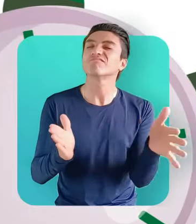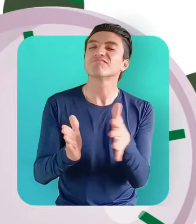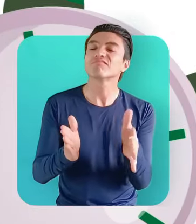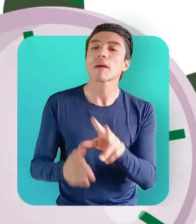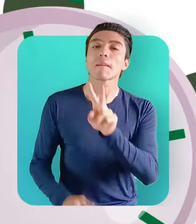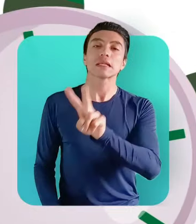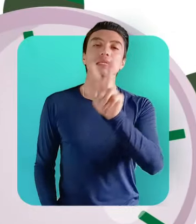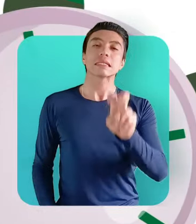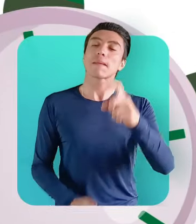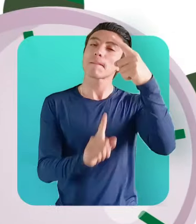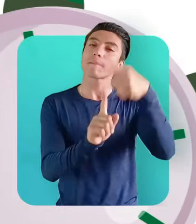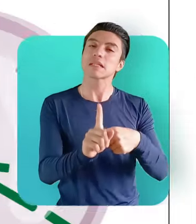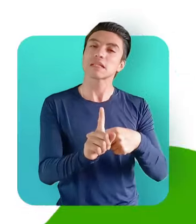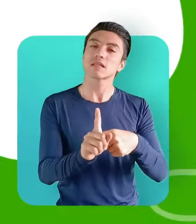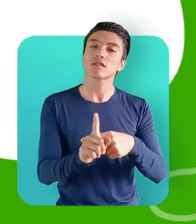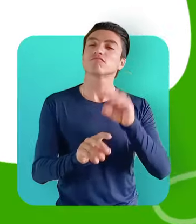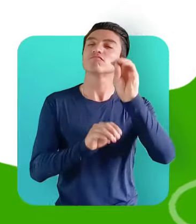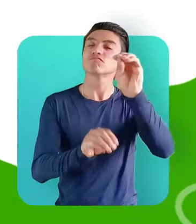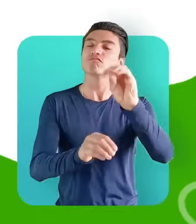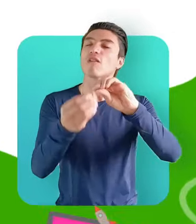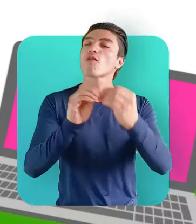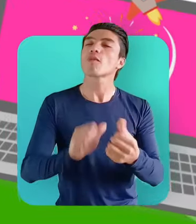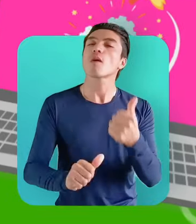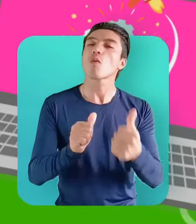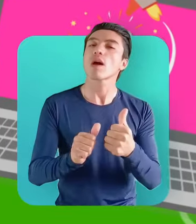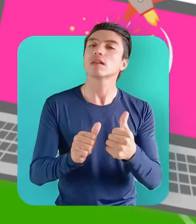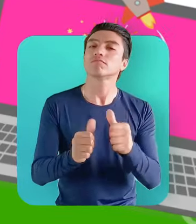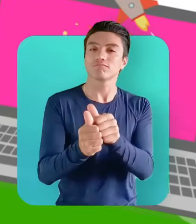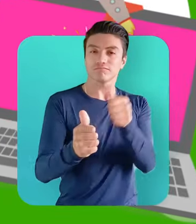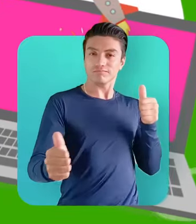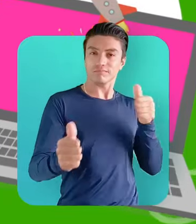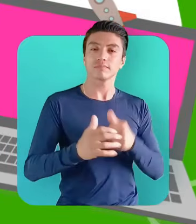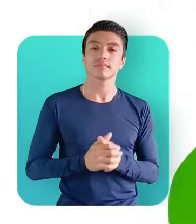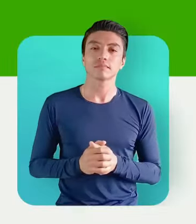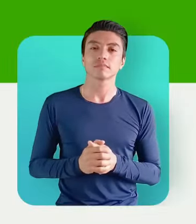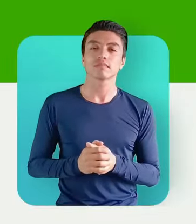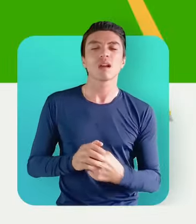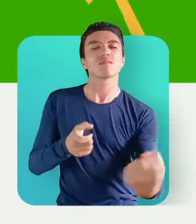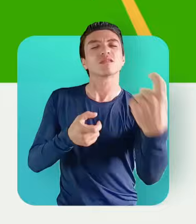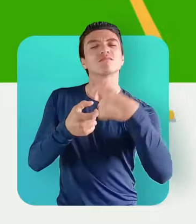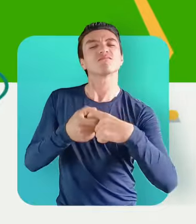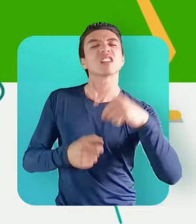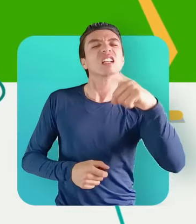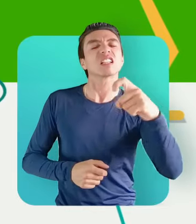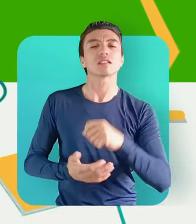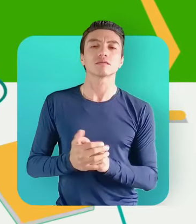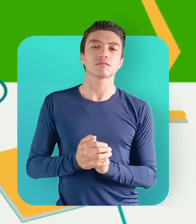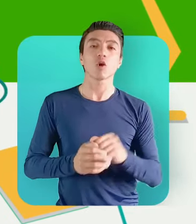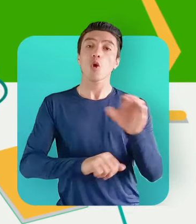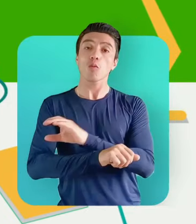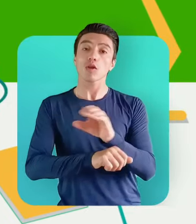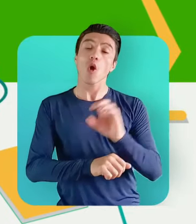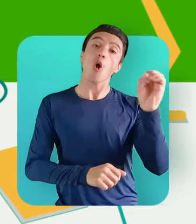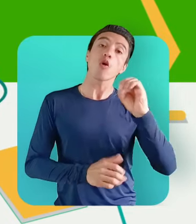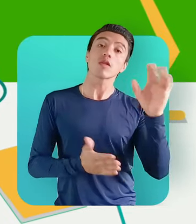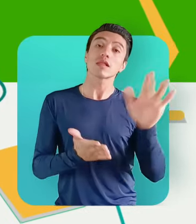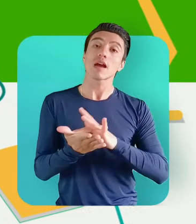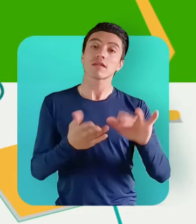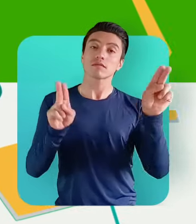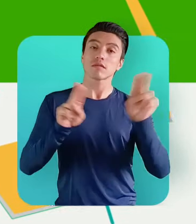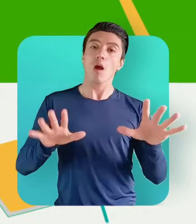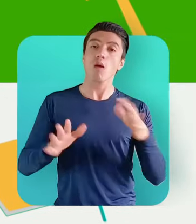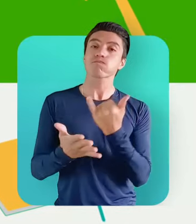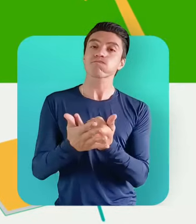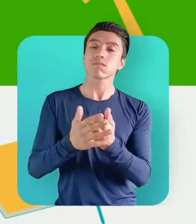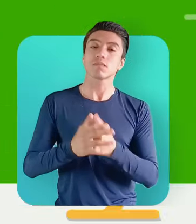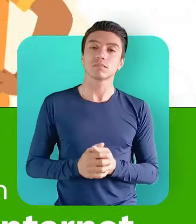duración de 27 meses y se impartirá en modalidad a distancia. Para inscribirte, debes contar con un computador o tablet